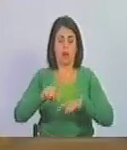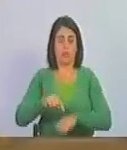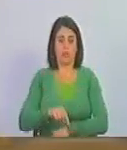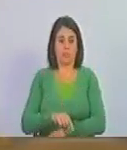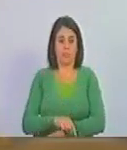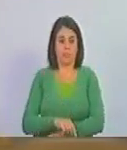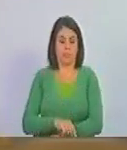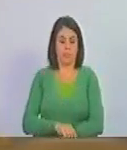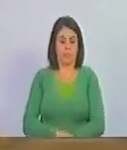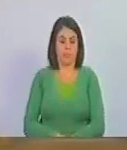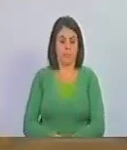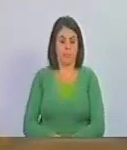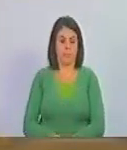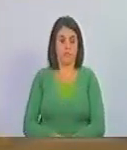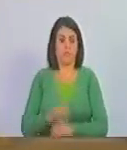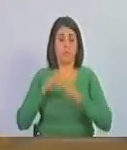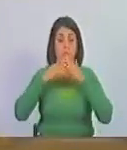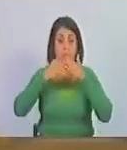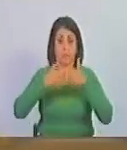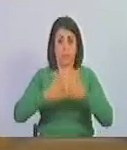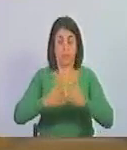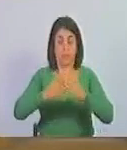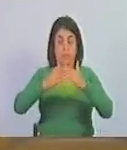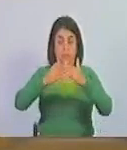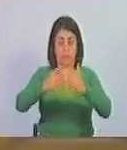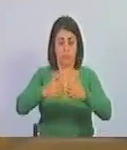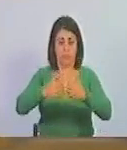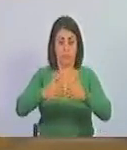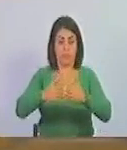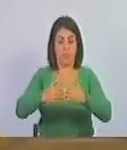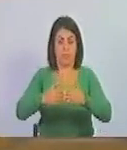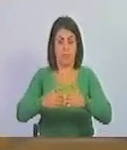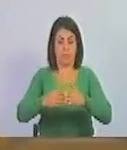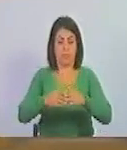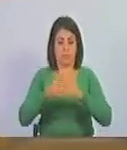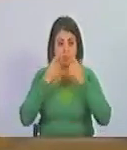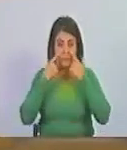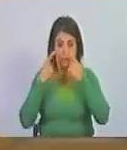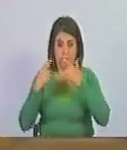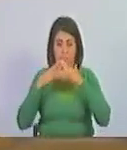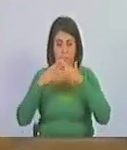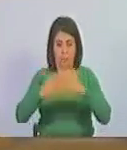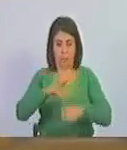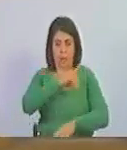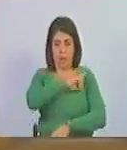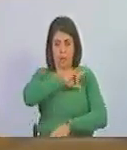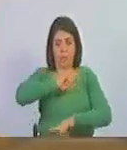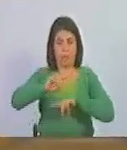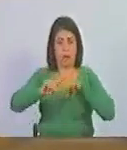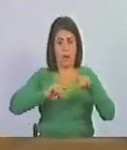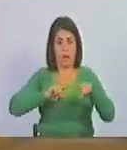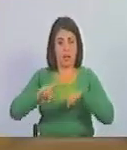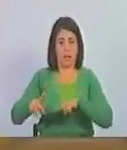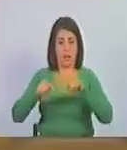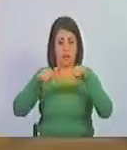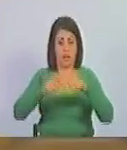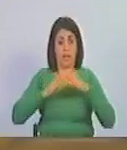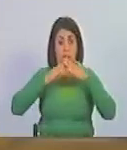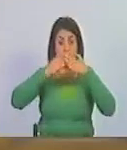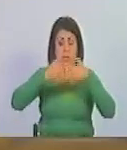del Alfabrago Cariña, un buque oceanográfico, comandando este